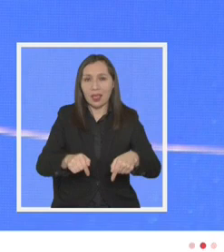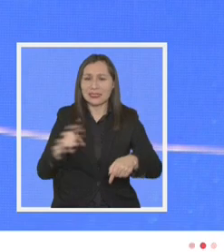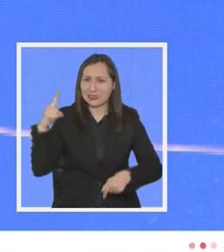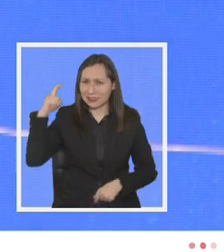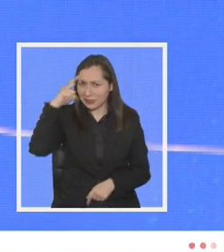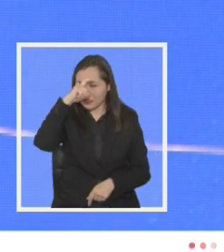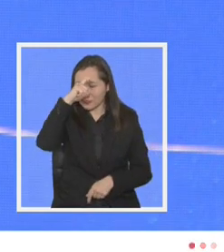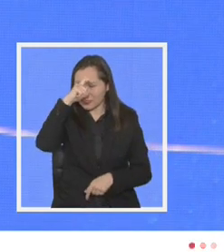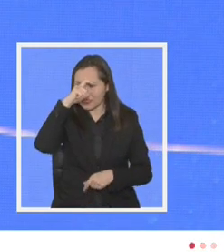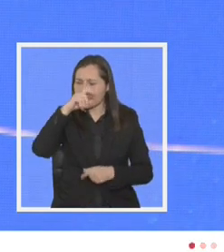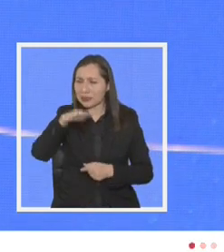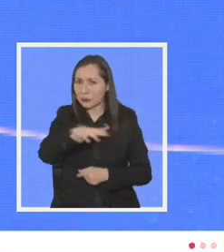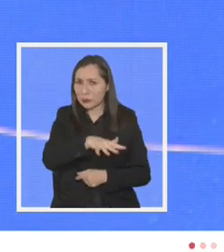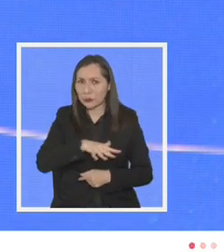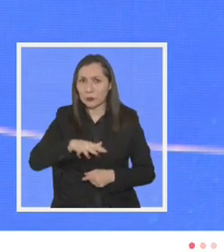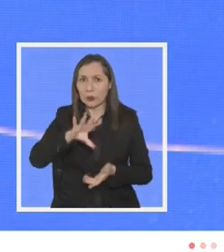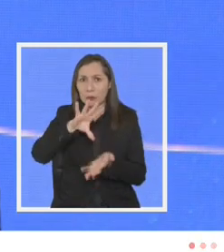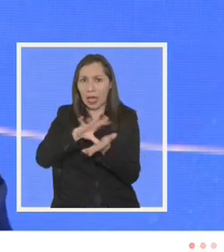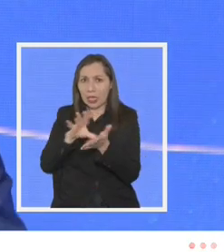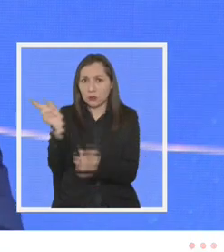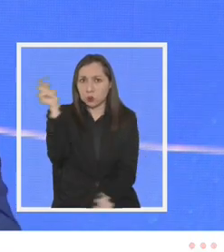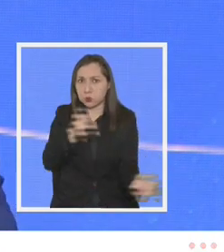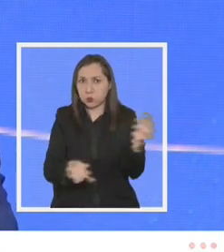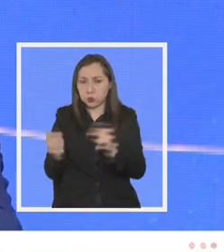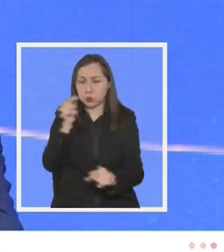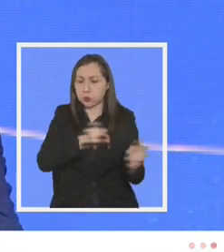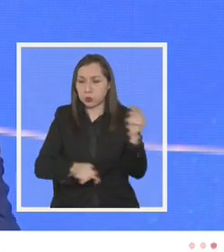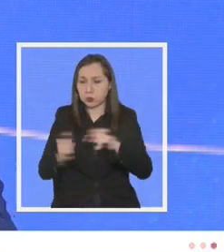difícil y complejo fenómeno migratorio.